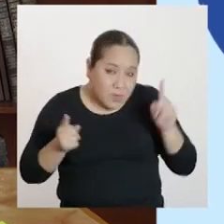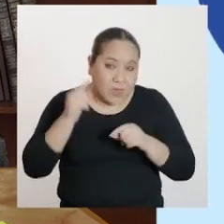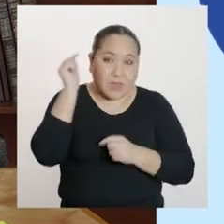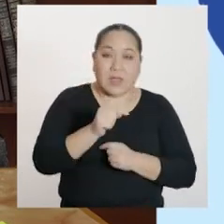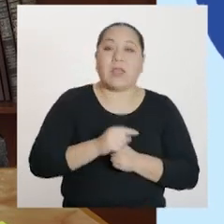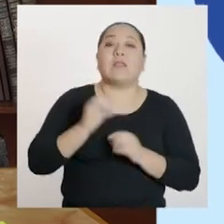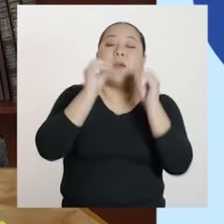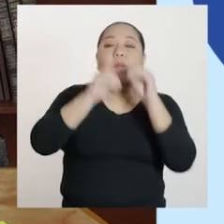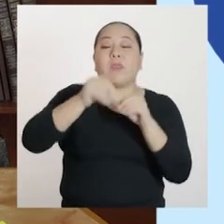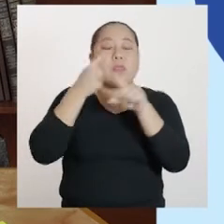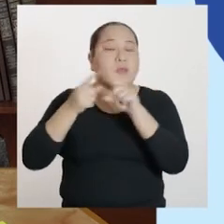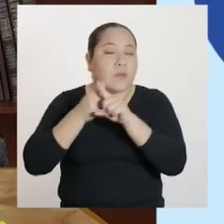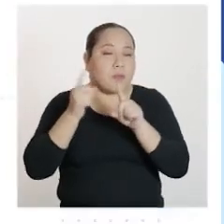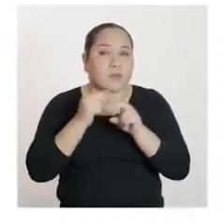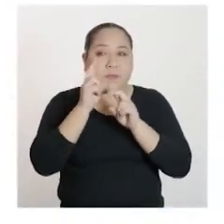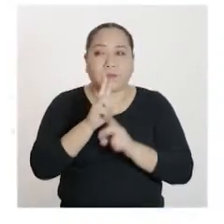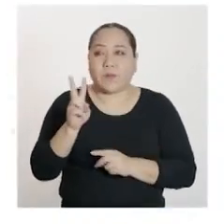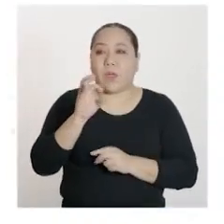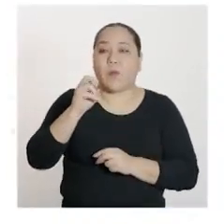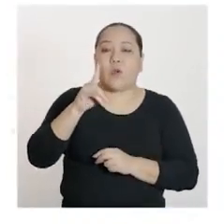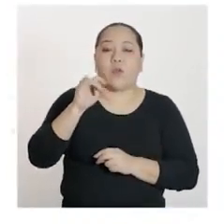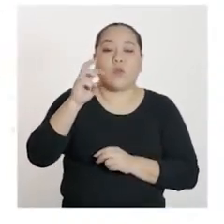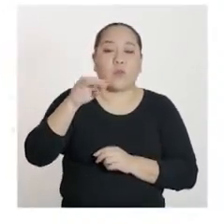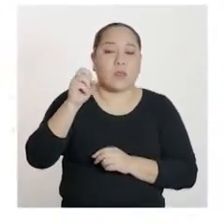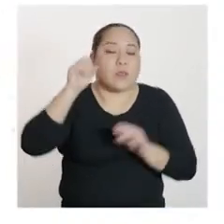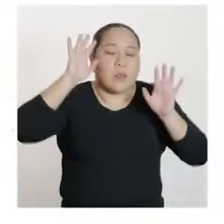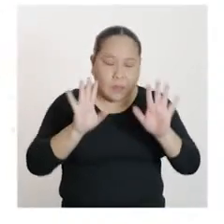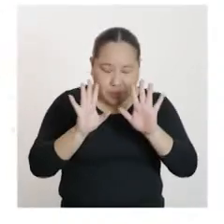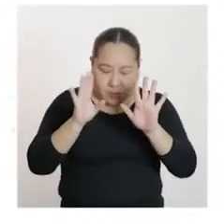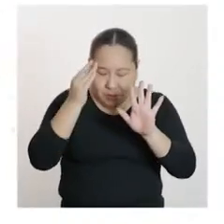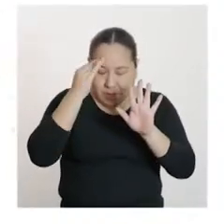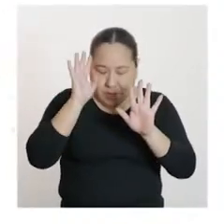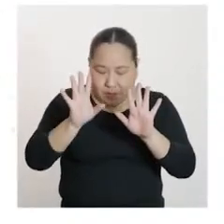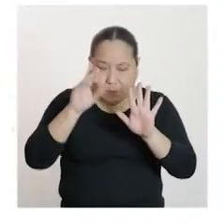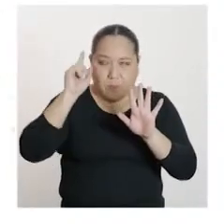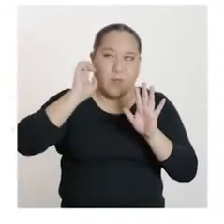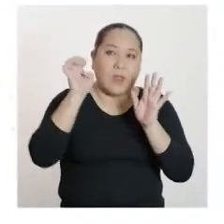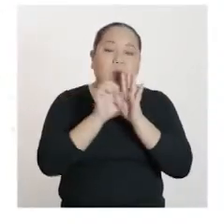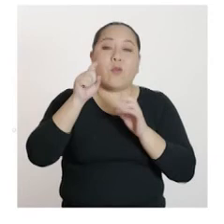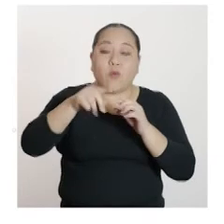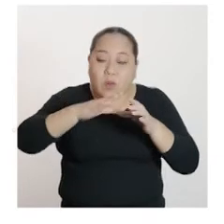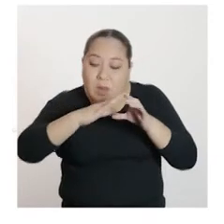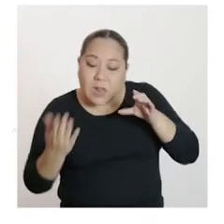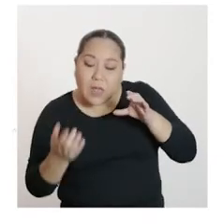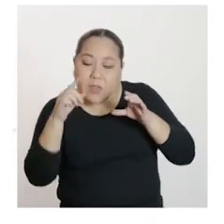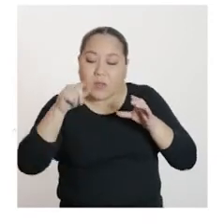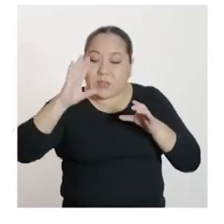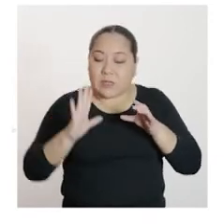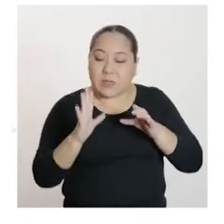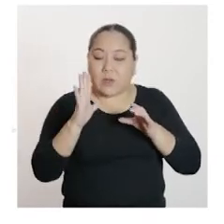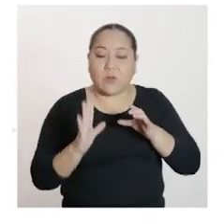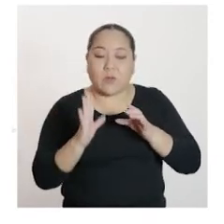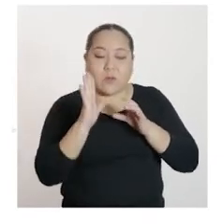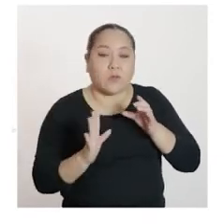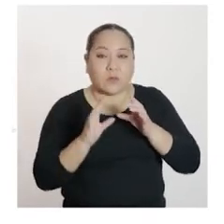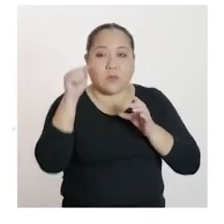generan diferentes volúmenes. A ver, por ejemplo, si uno de los lados de la base es cinco, o sea, X